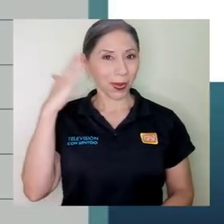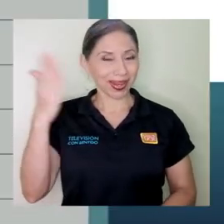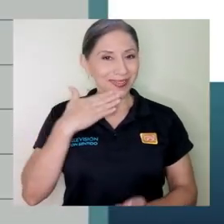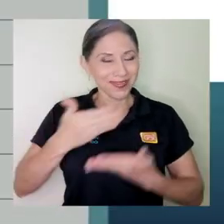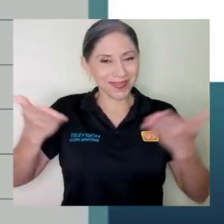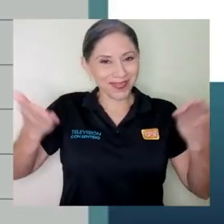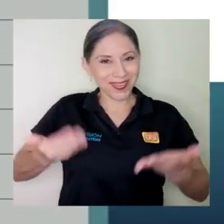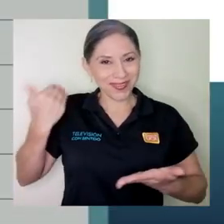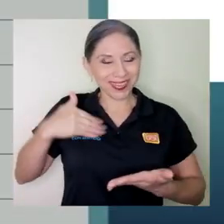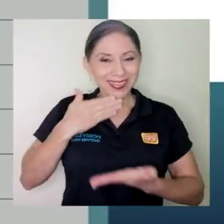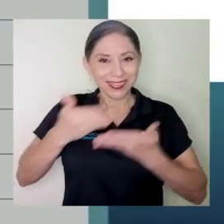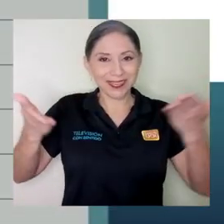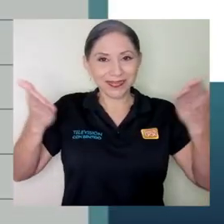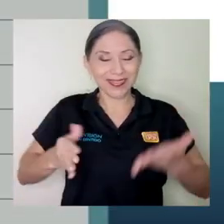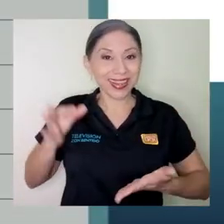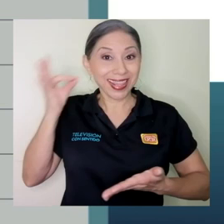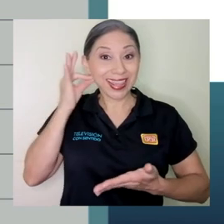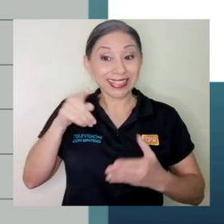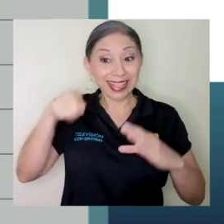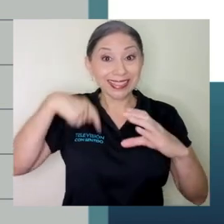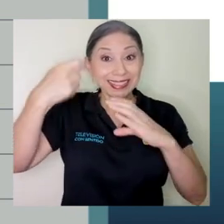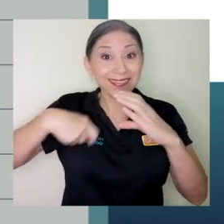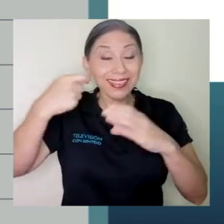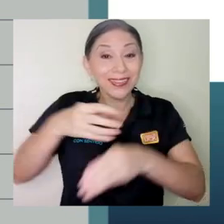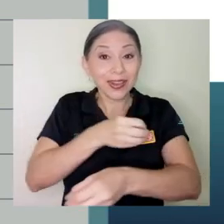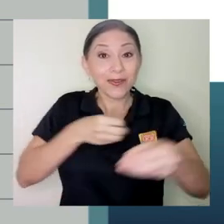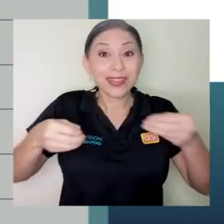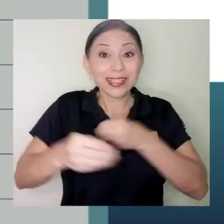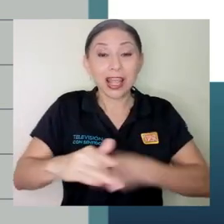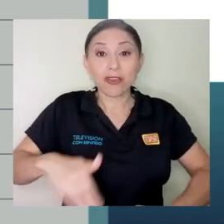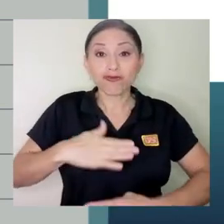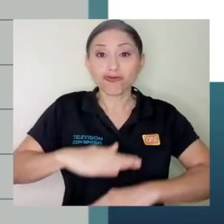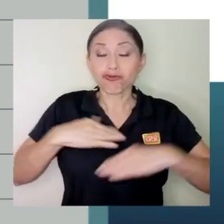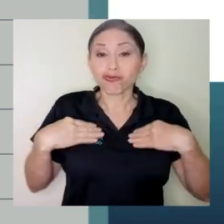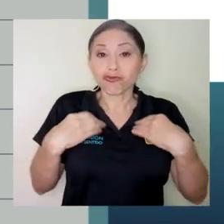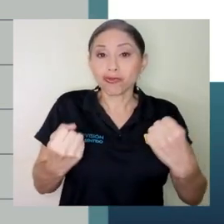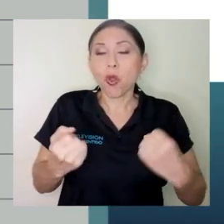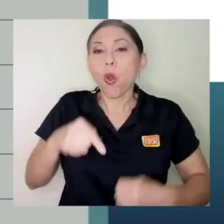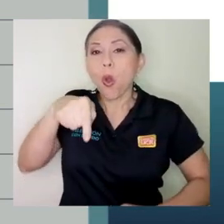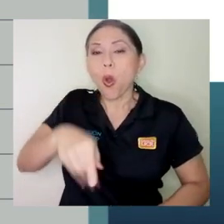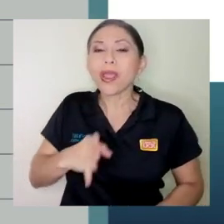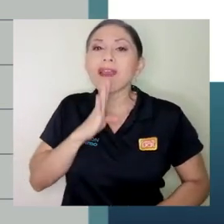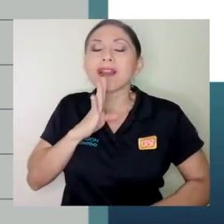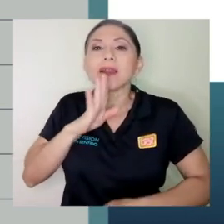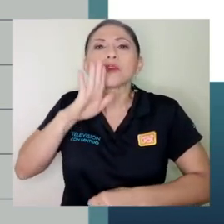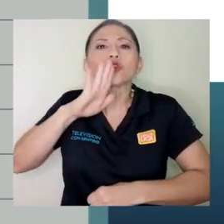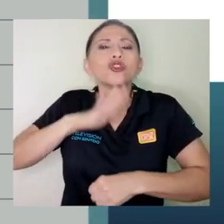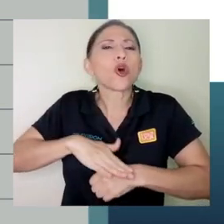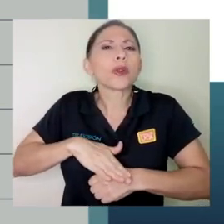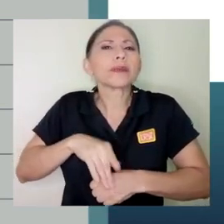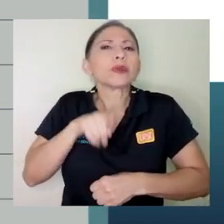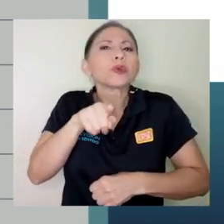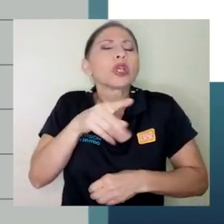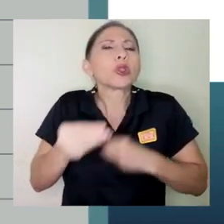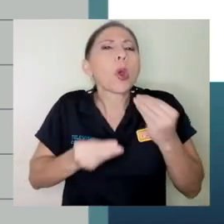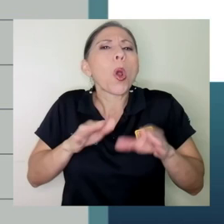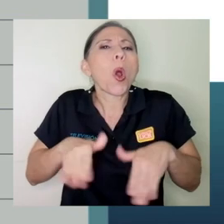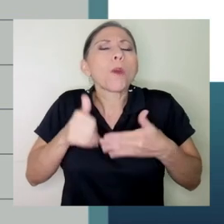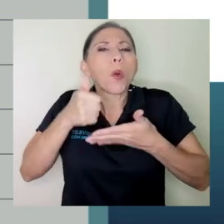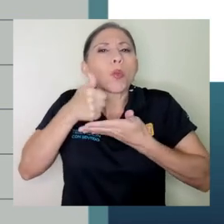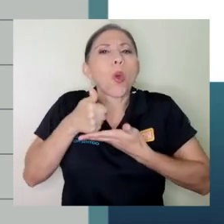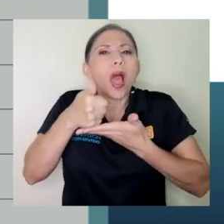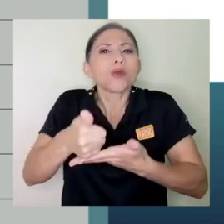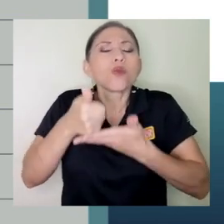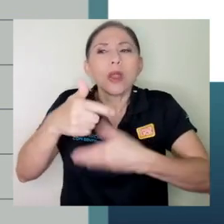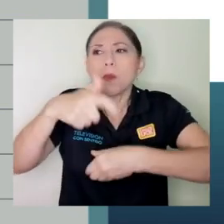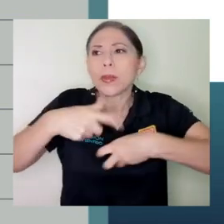Hola, bienvenidos y bienvenidas a un video más de la Oficina de Benestar y Salud. Hoy hablaremos de esa ayuda que usted puede